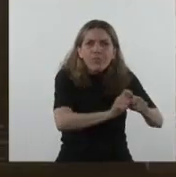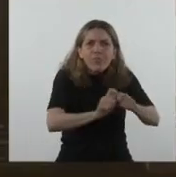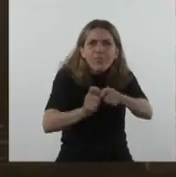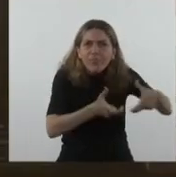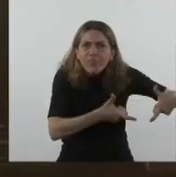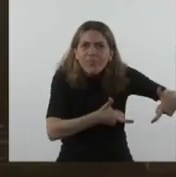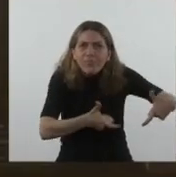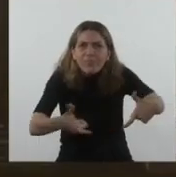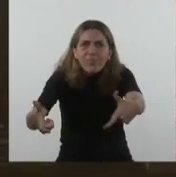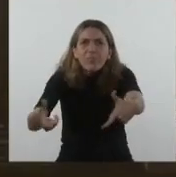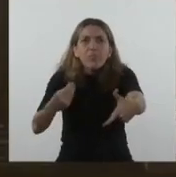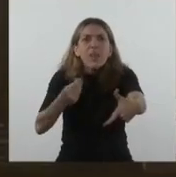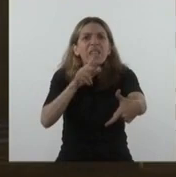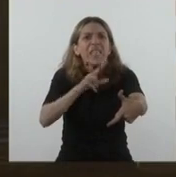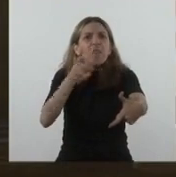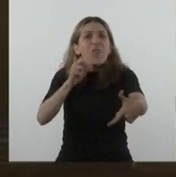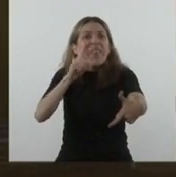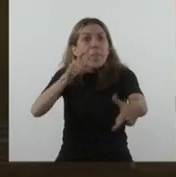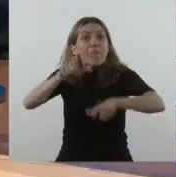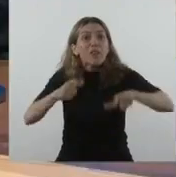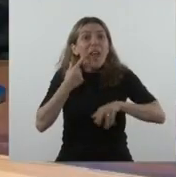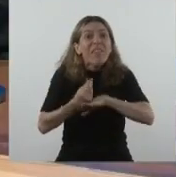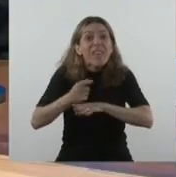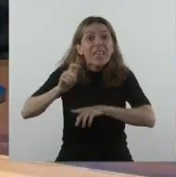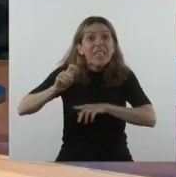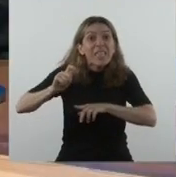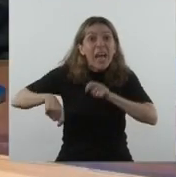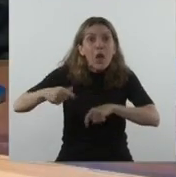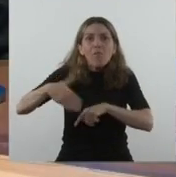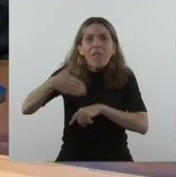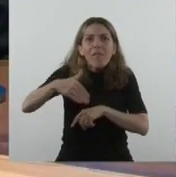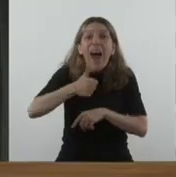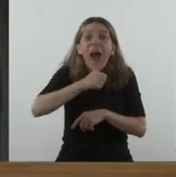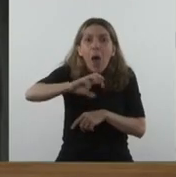300.000 santiagueños recibir agua potable. Se dan cuenta de lo que estamos hablando, ¿no?